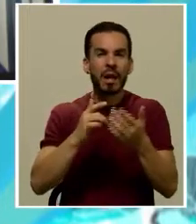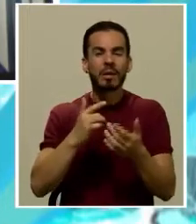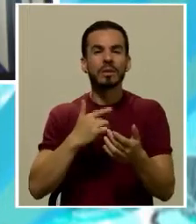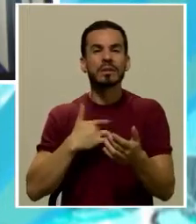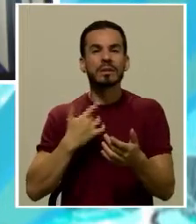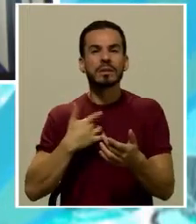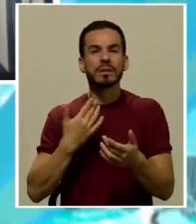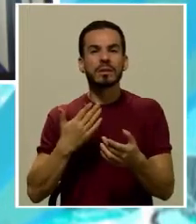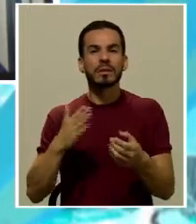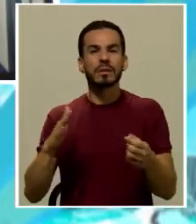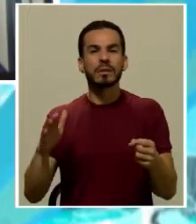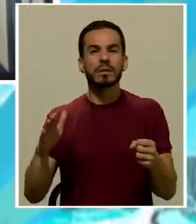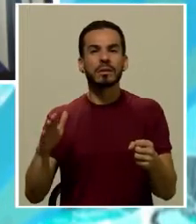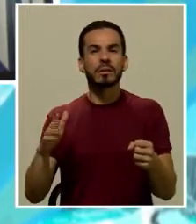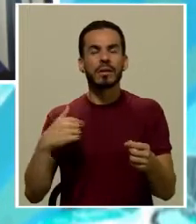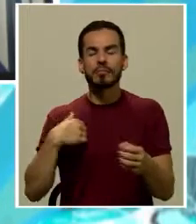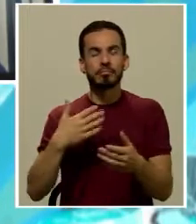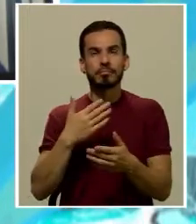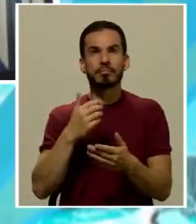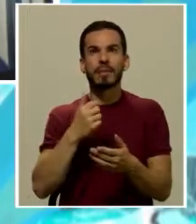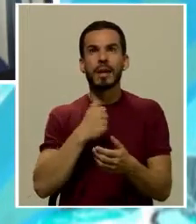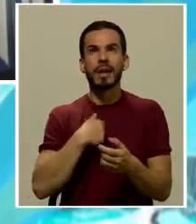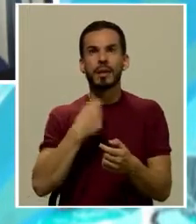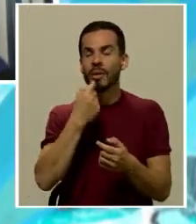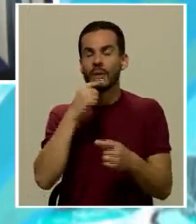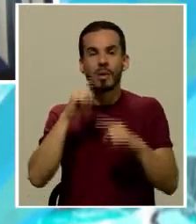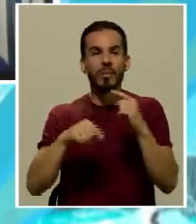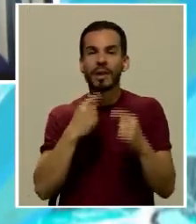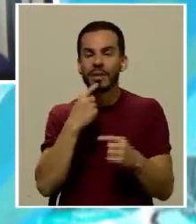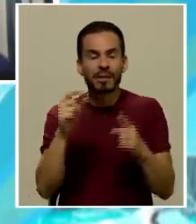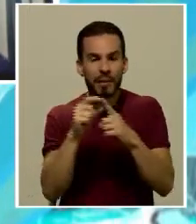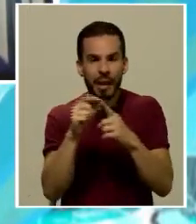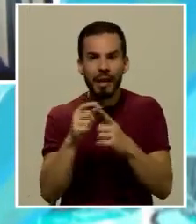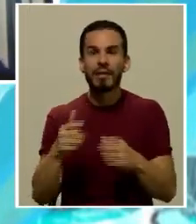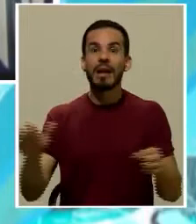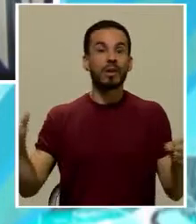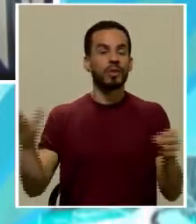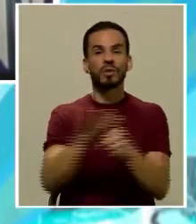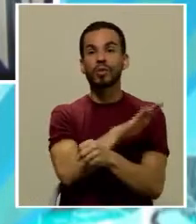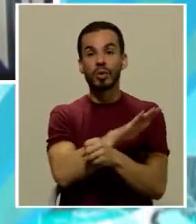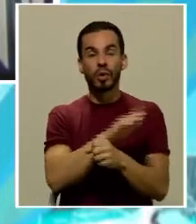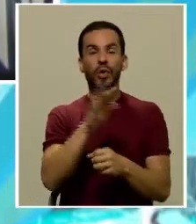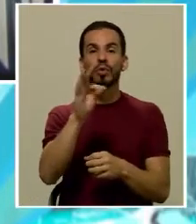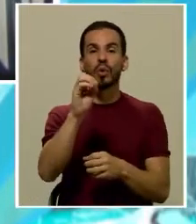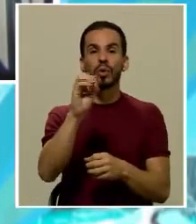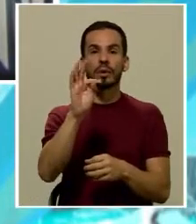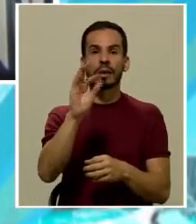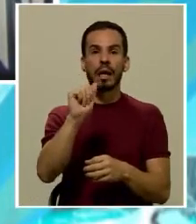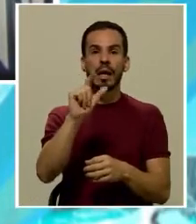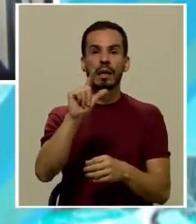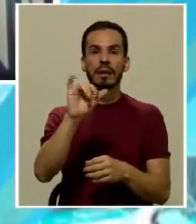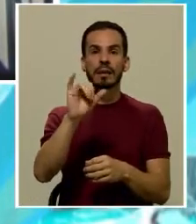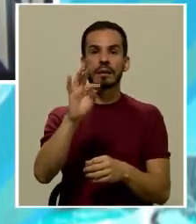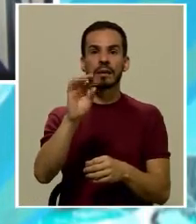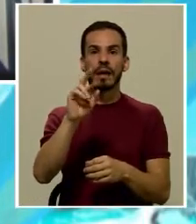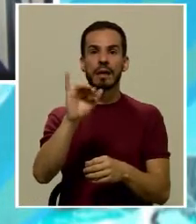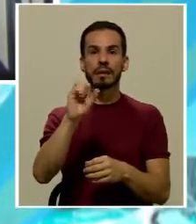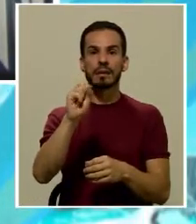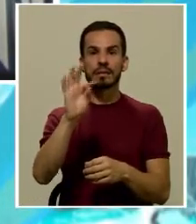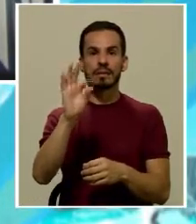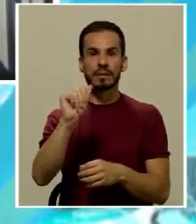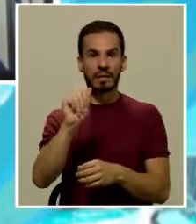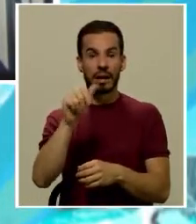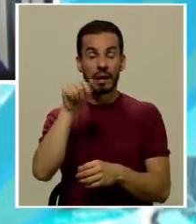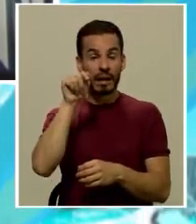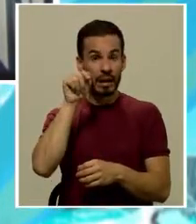totalitarista. Sin embargo,